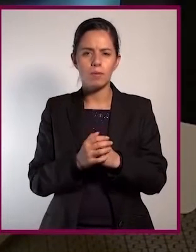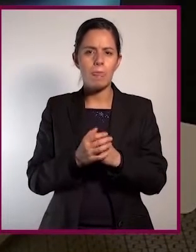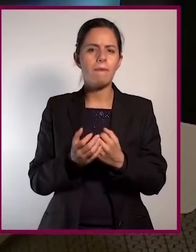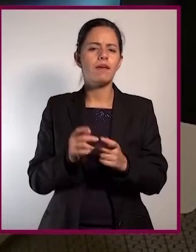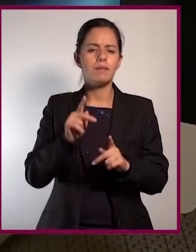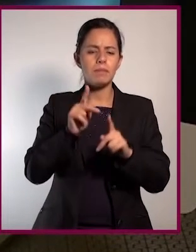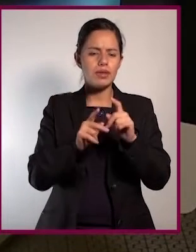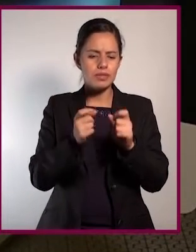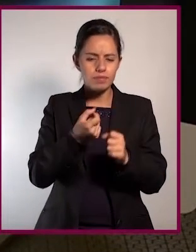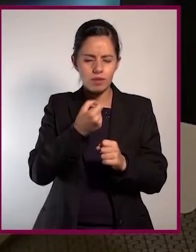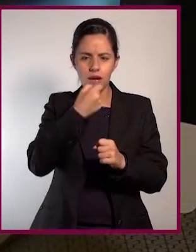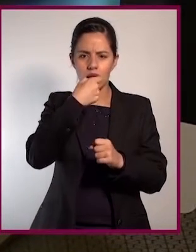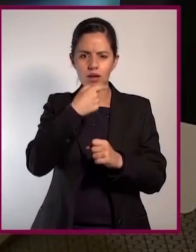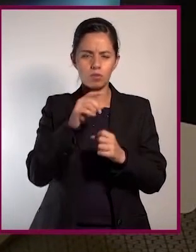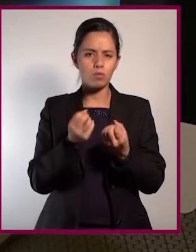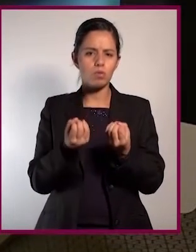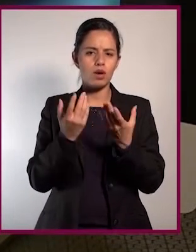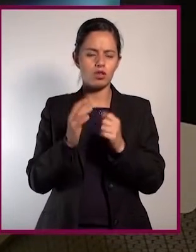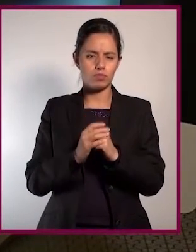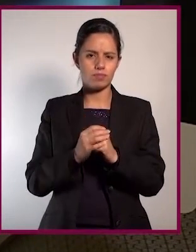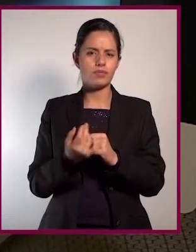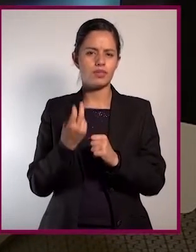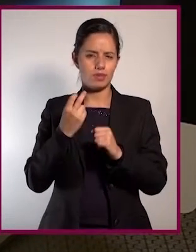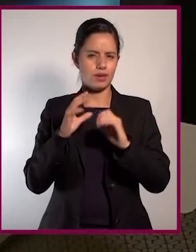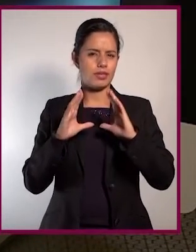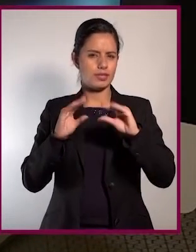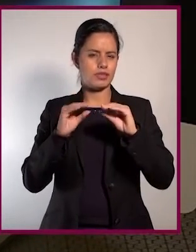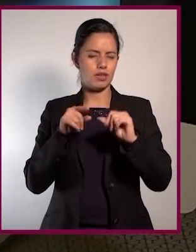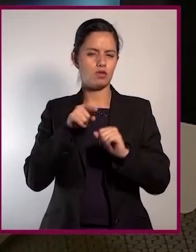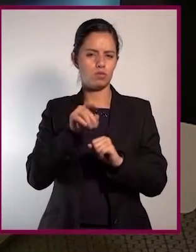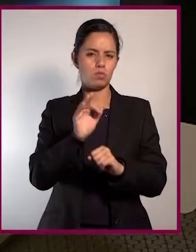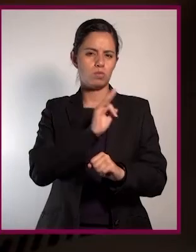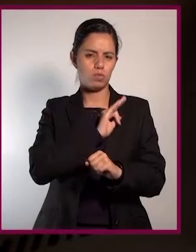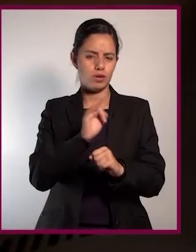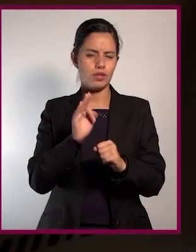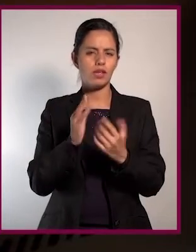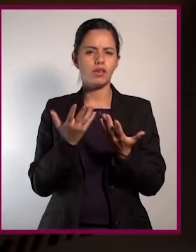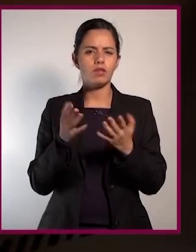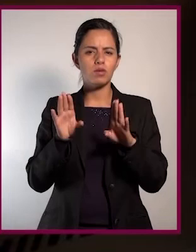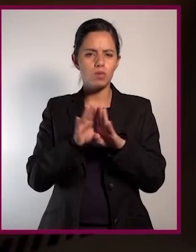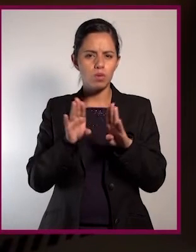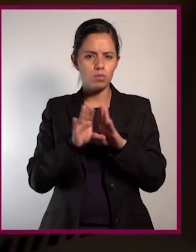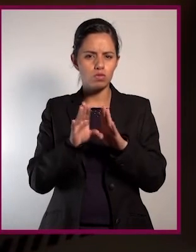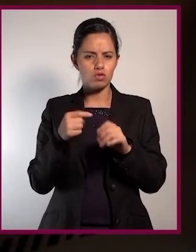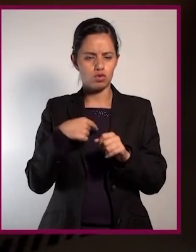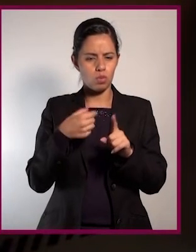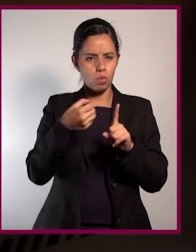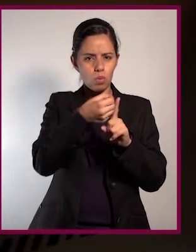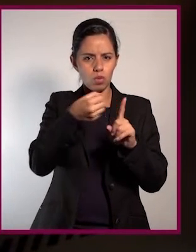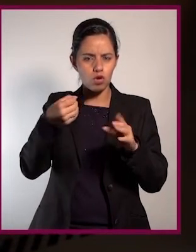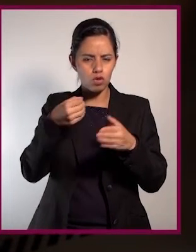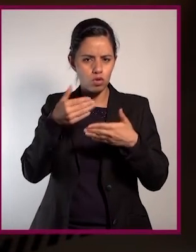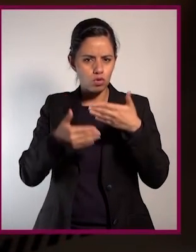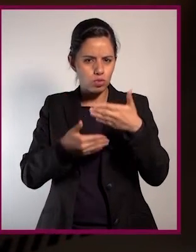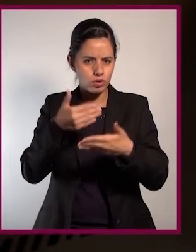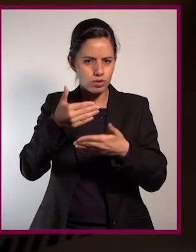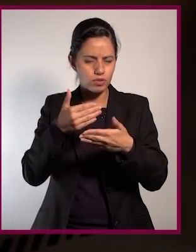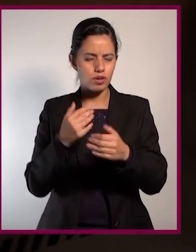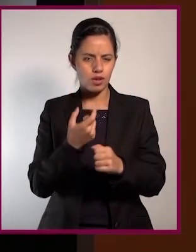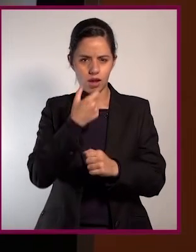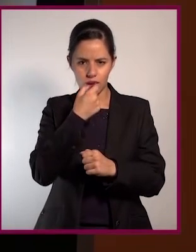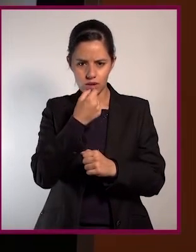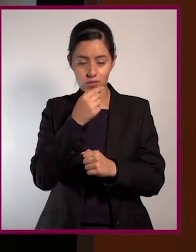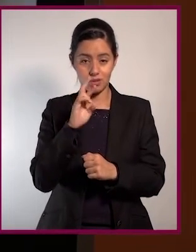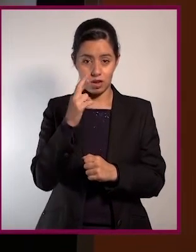dosis, el proceso te enseña cuál es el mejor, el más indicado para ti.